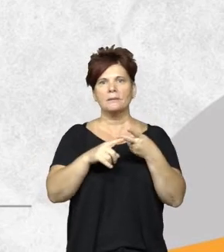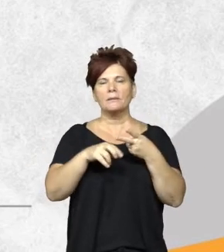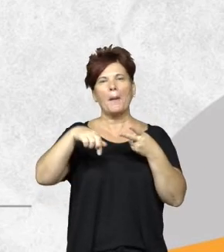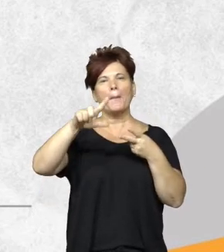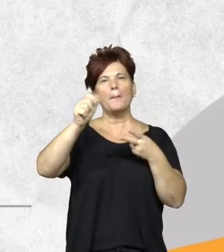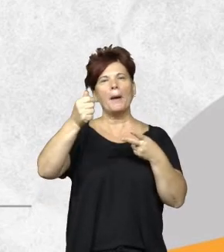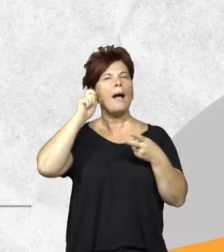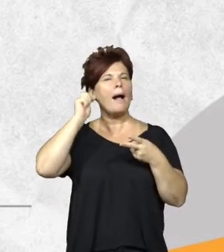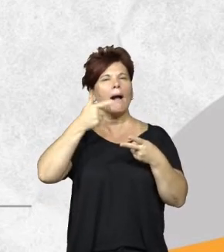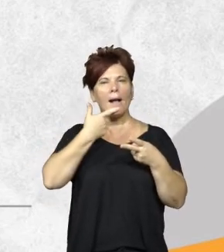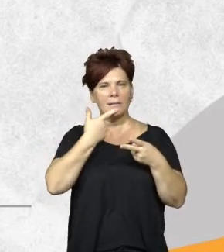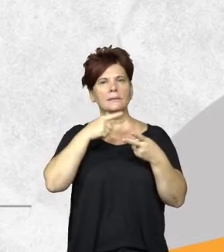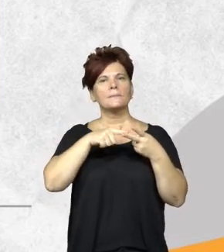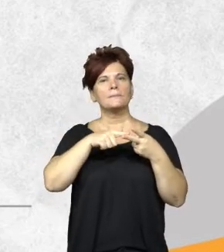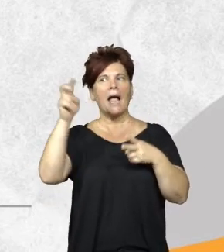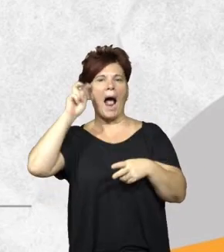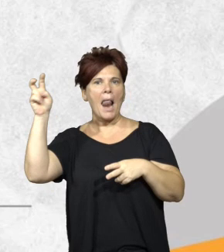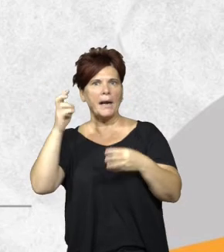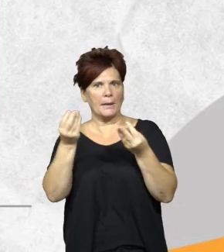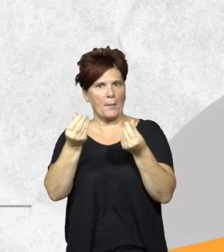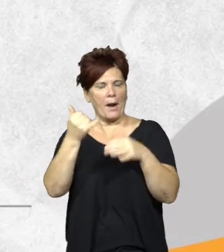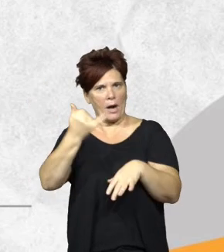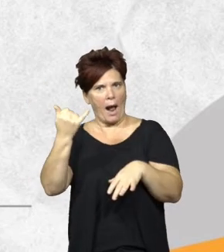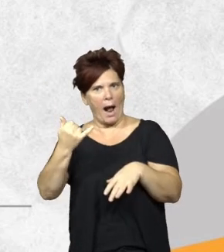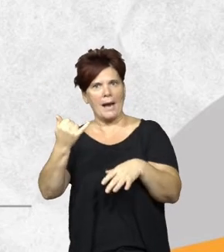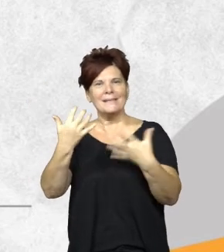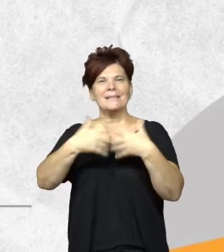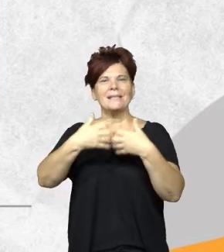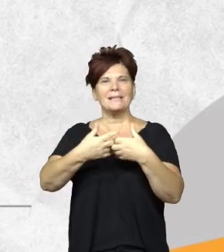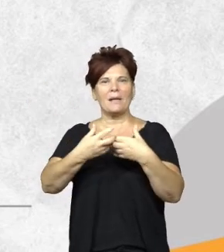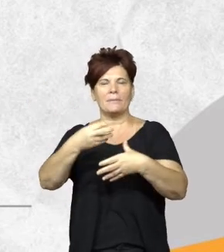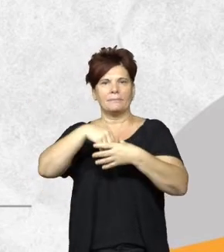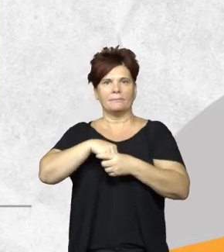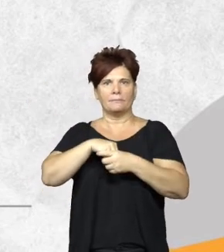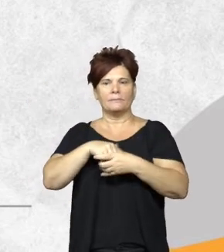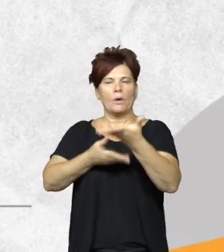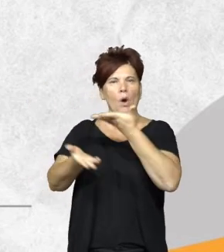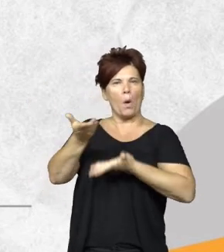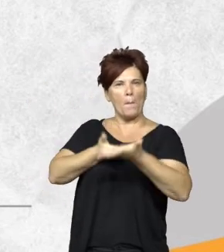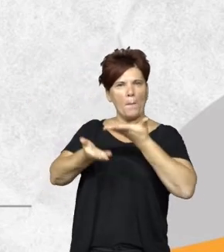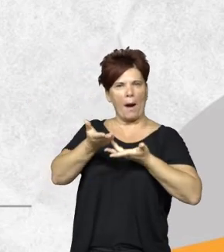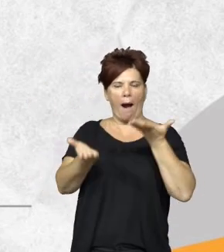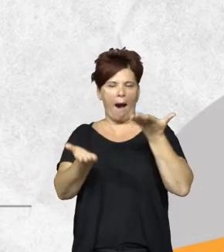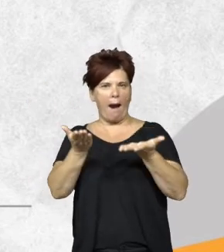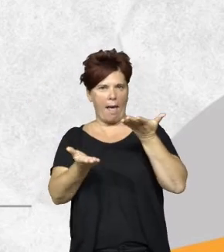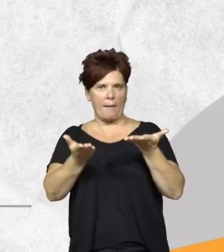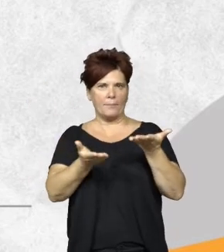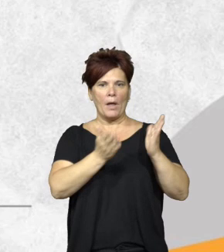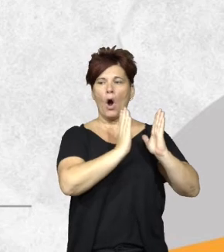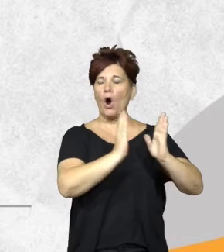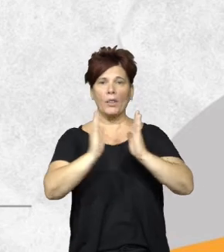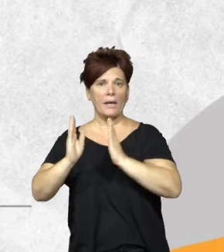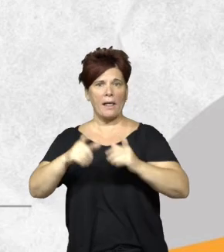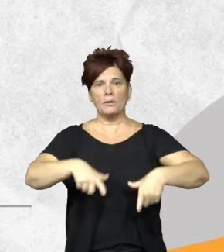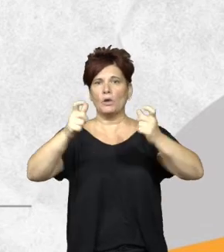nosotros cargamos estas alertas validadas y en el sistema interno lo cruza por un lado con los ordenamientos territoriales de